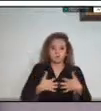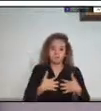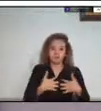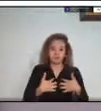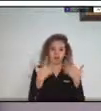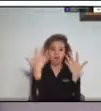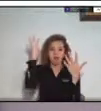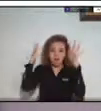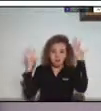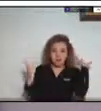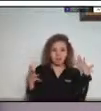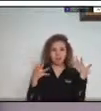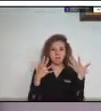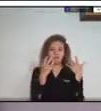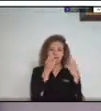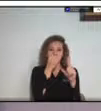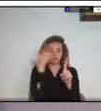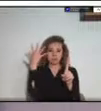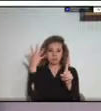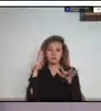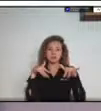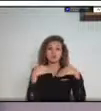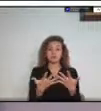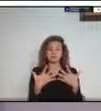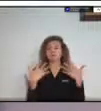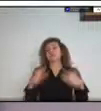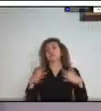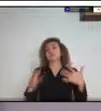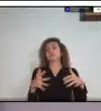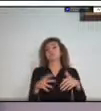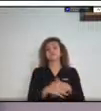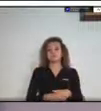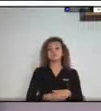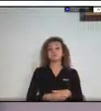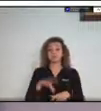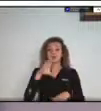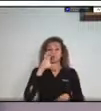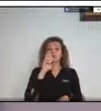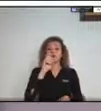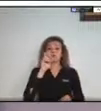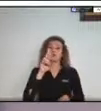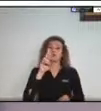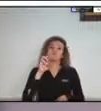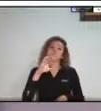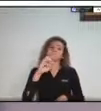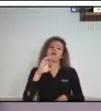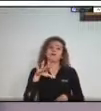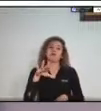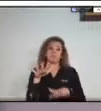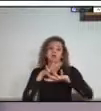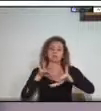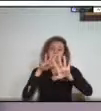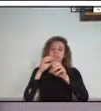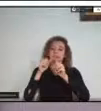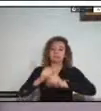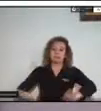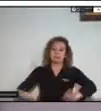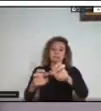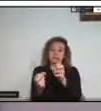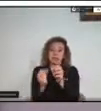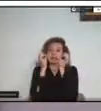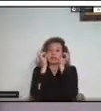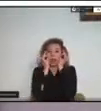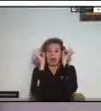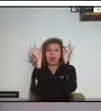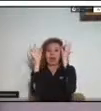.9% del área de la jurisdicción de Cormacarena se encuentra en zona amenaza alta por incendios de cobertura vegetal